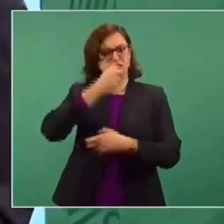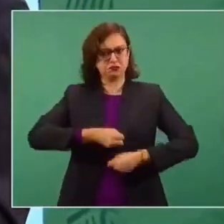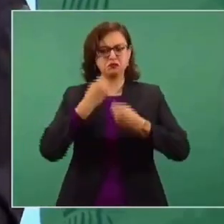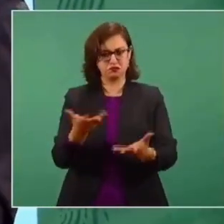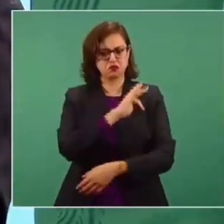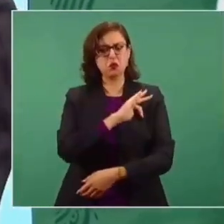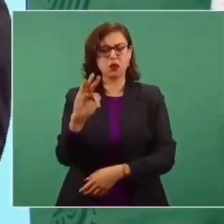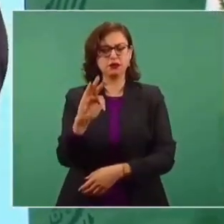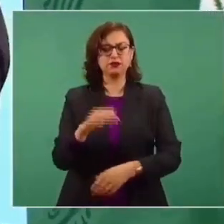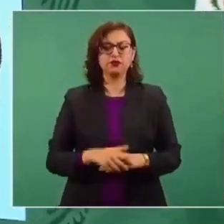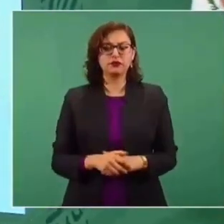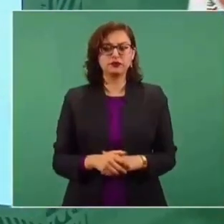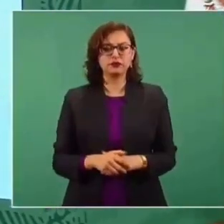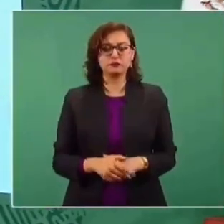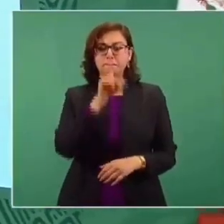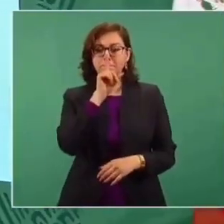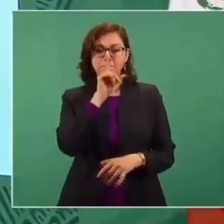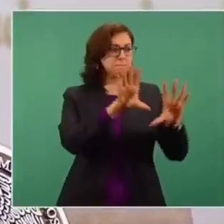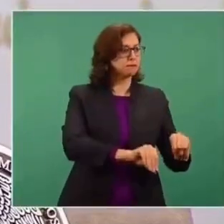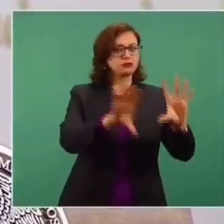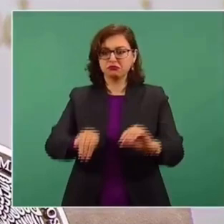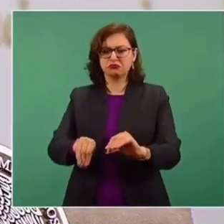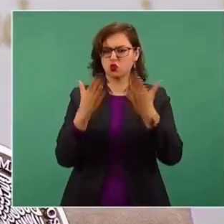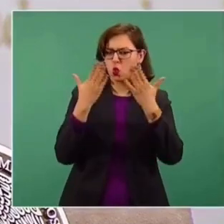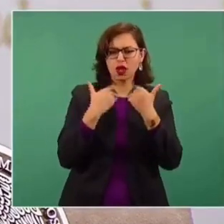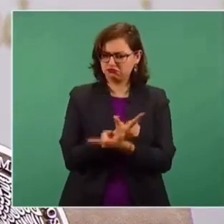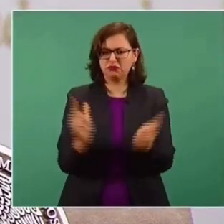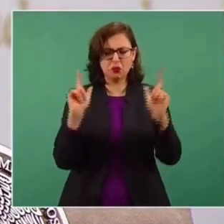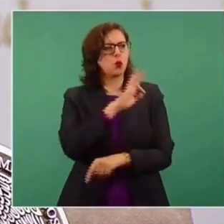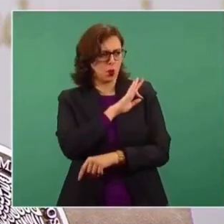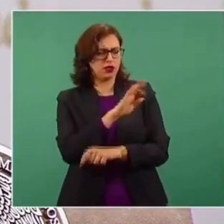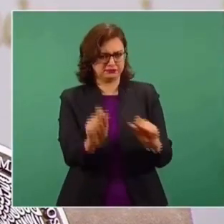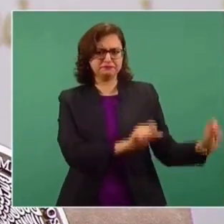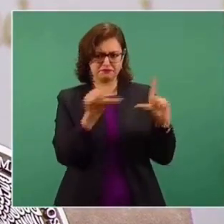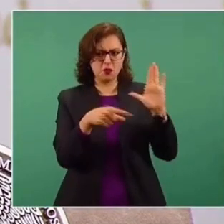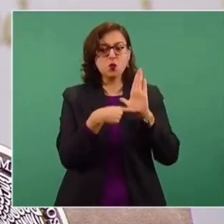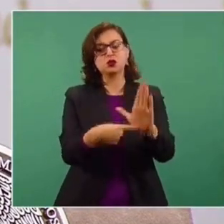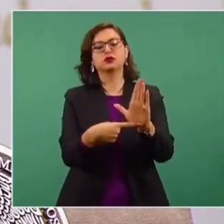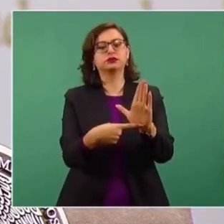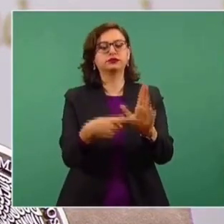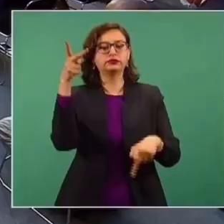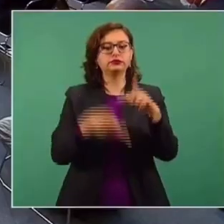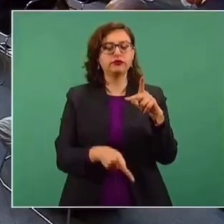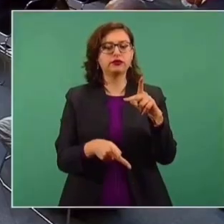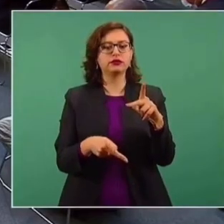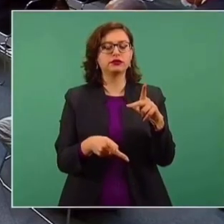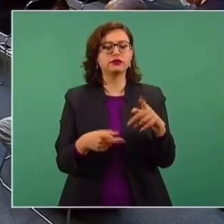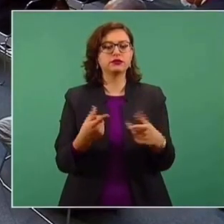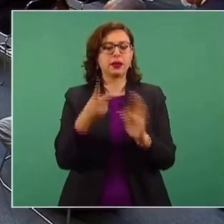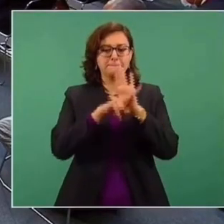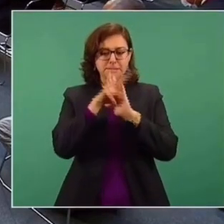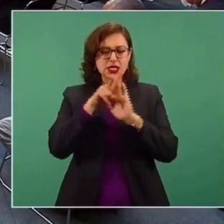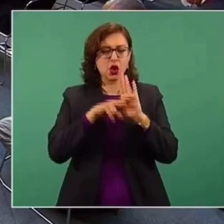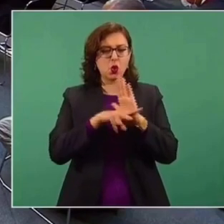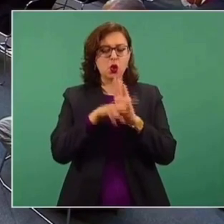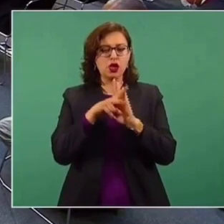no hay censura. Me gustaría que pongan a ver si está el fragmento del video